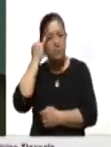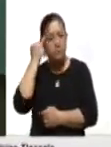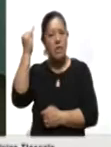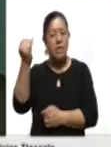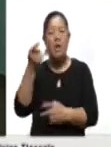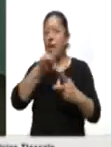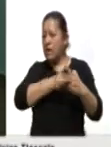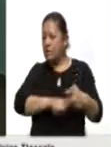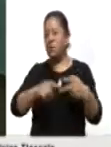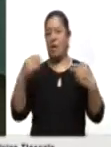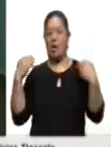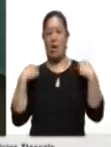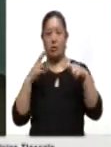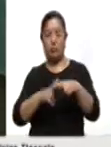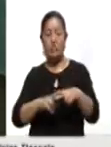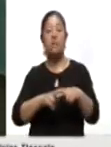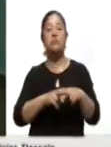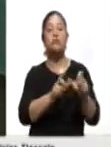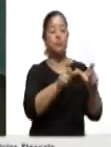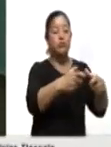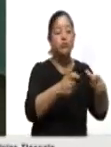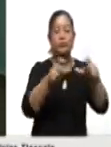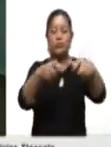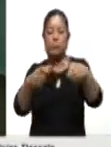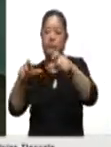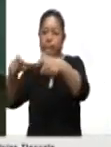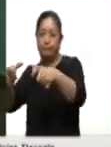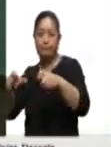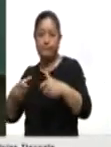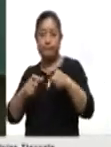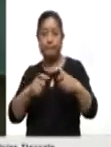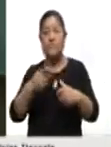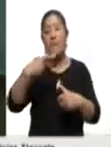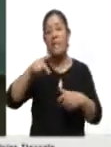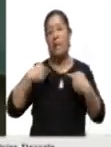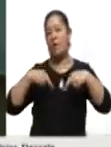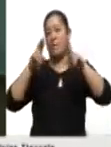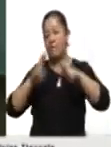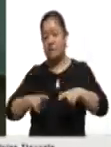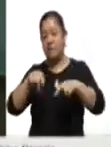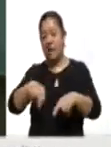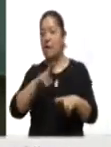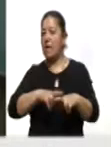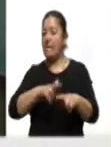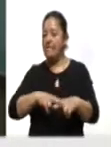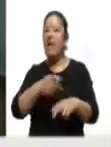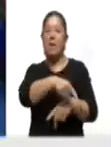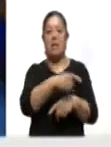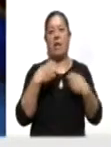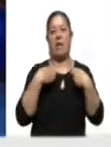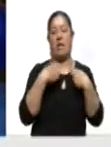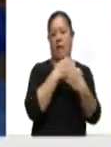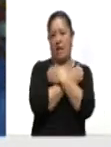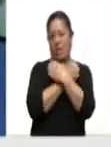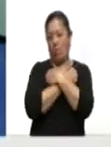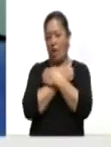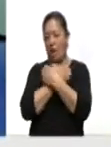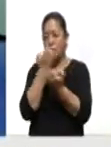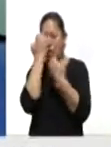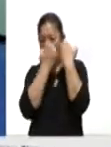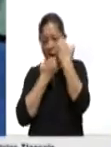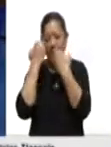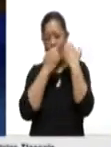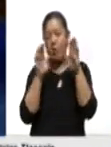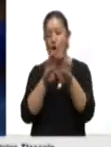docentes por circuitos, pero reconoció que deben sentarse los representantes de los ministerios de Salud y de Educación a evaluar en qué colegios las